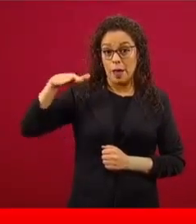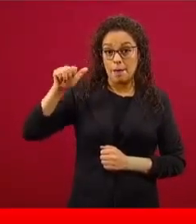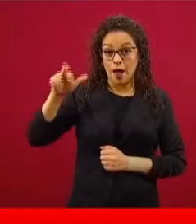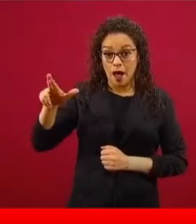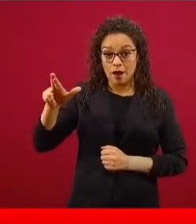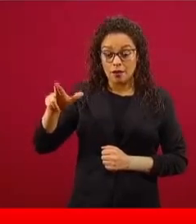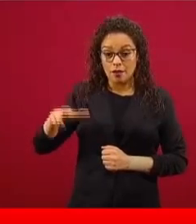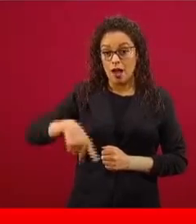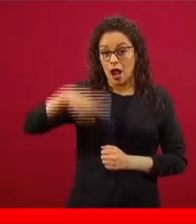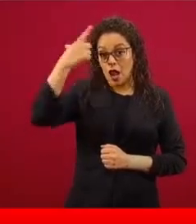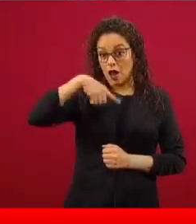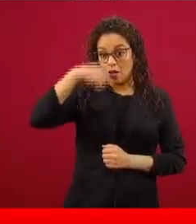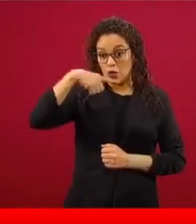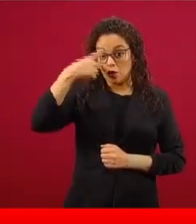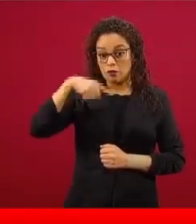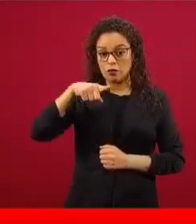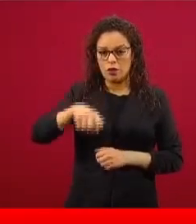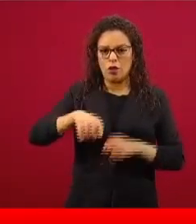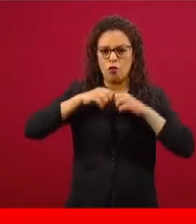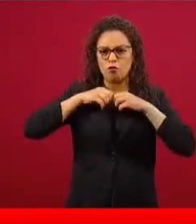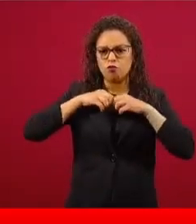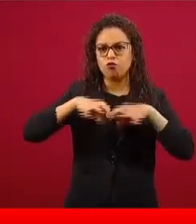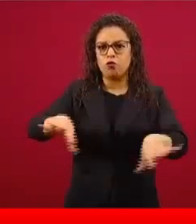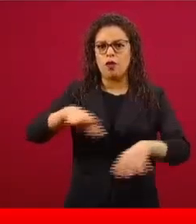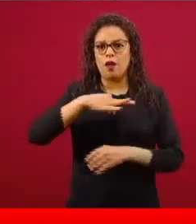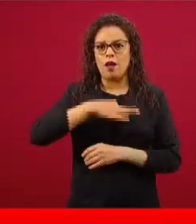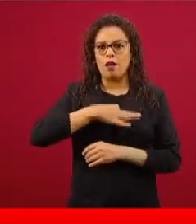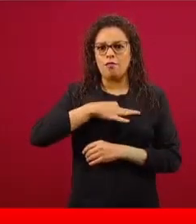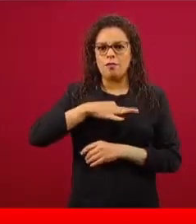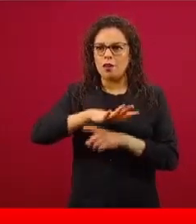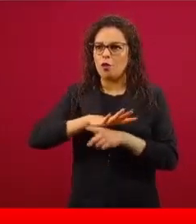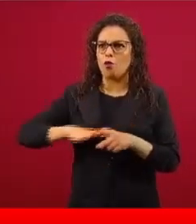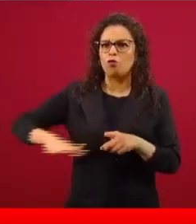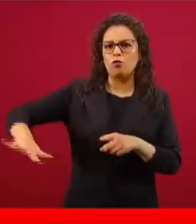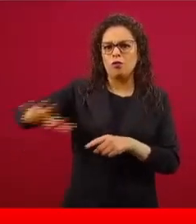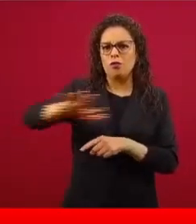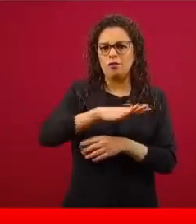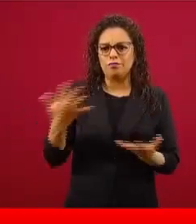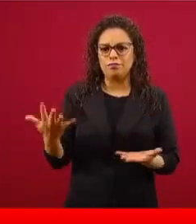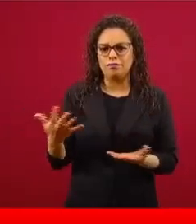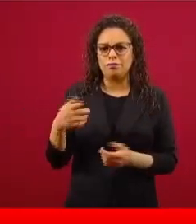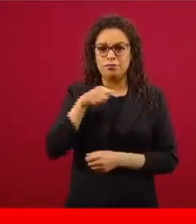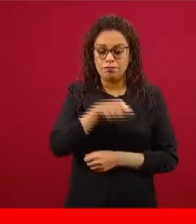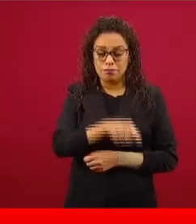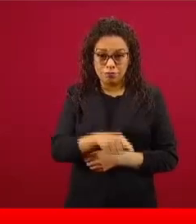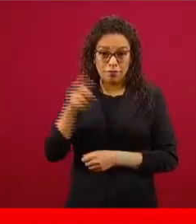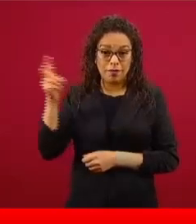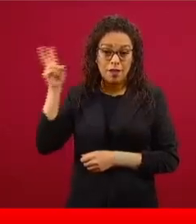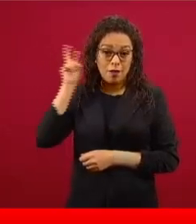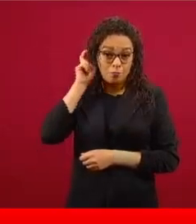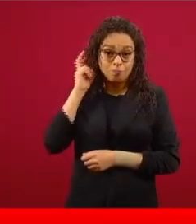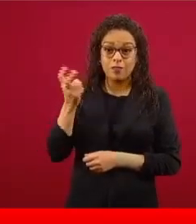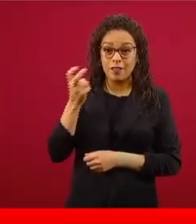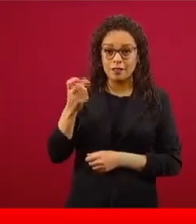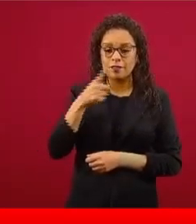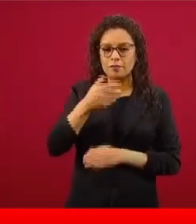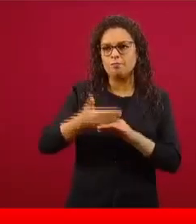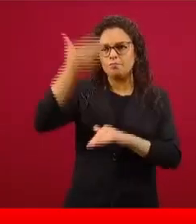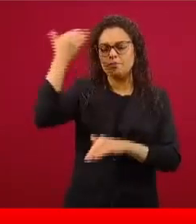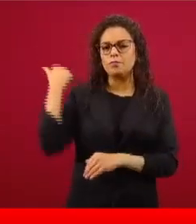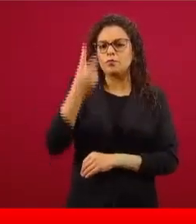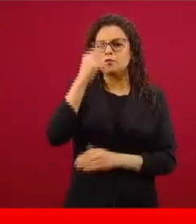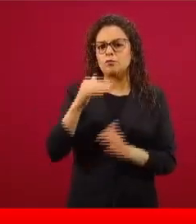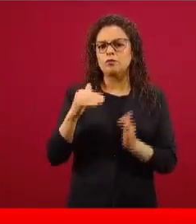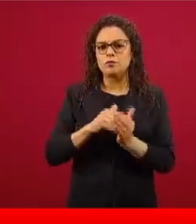que es un audio truqueado de 2017 y que le llega a las